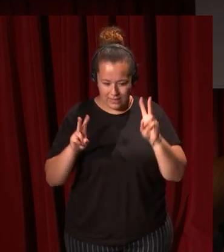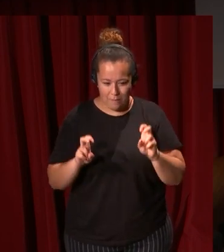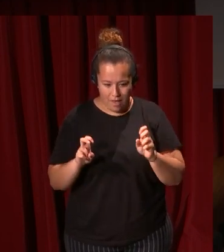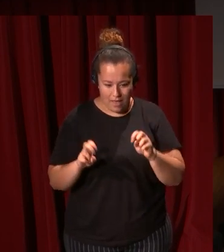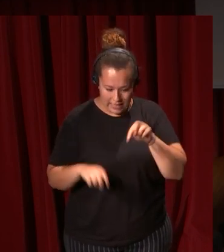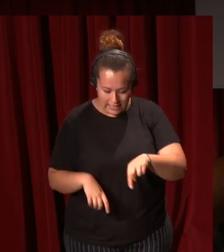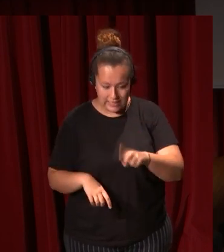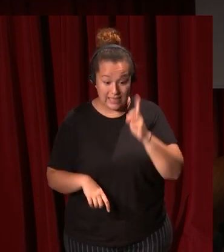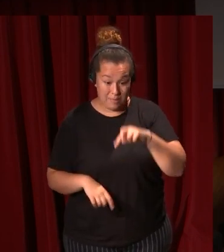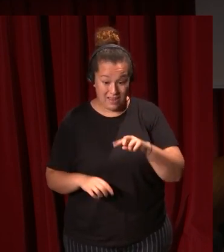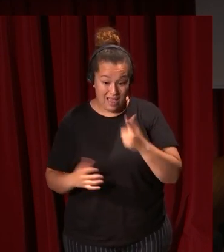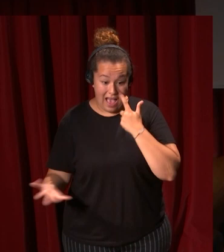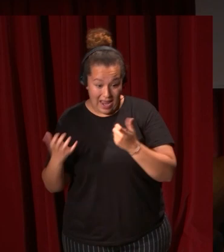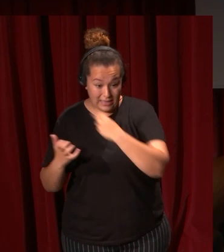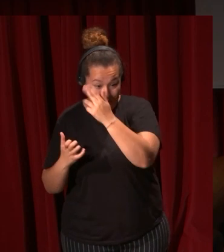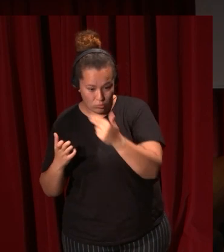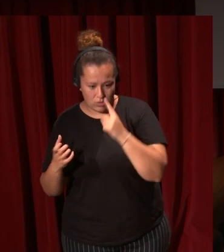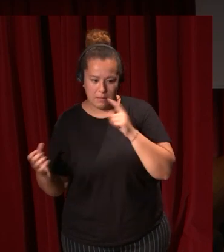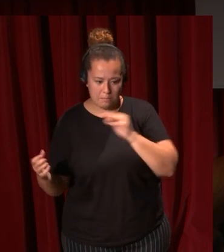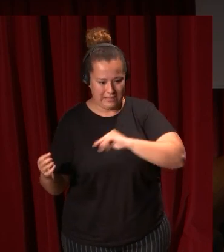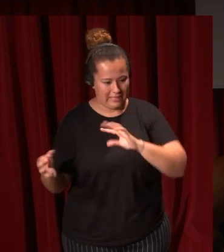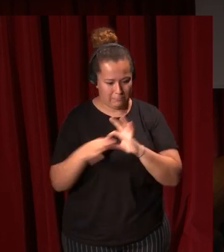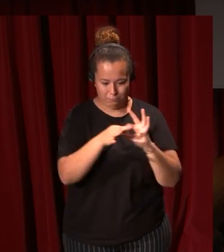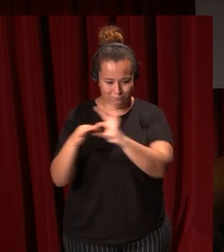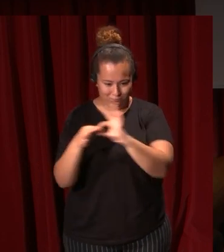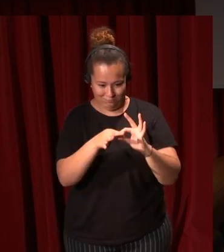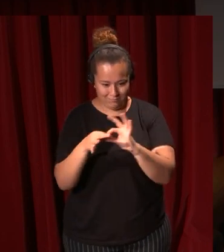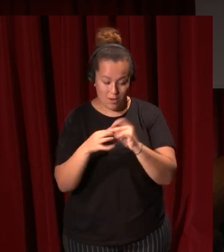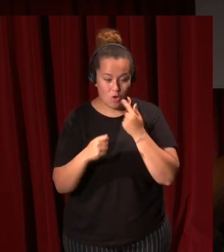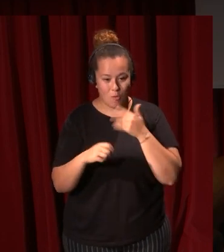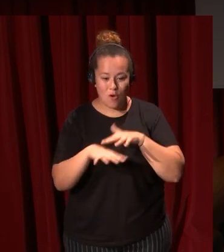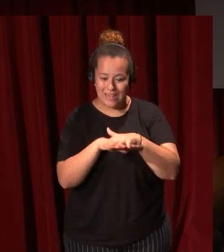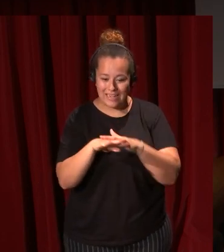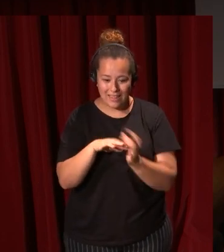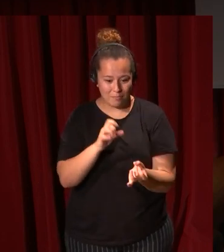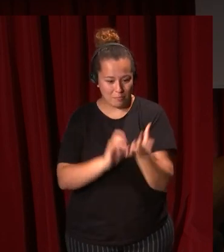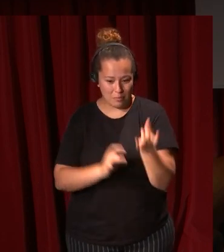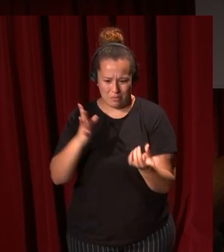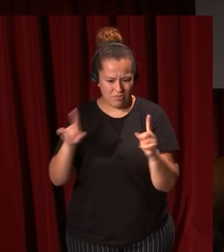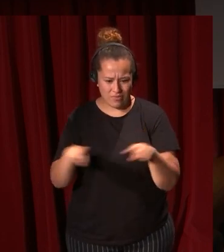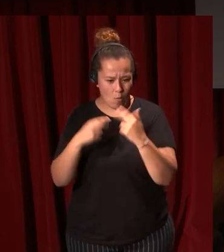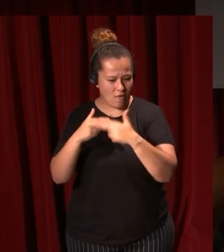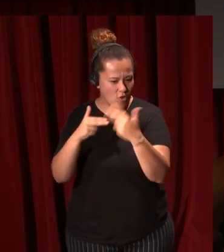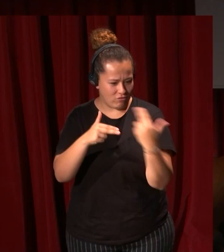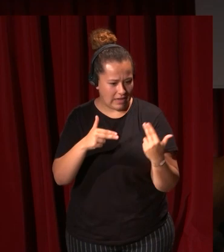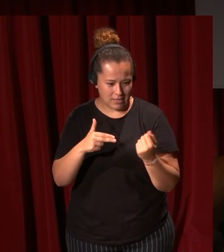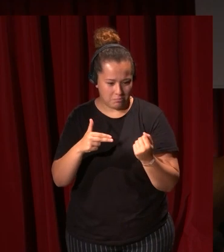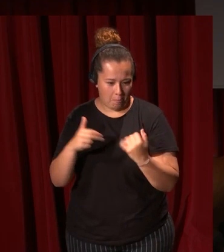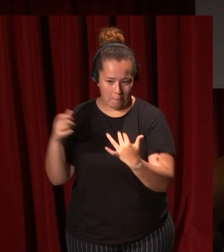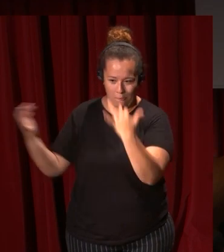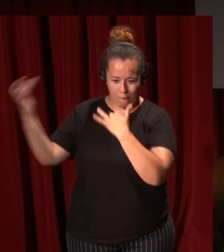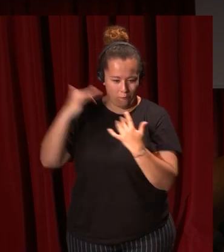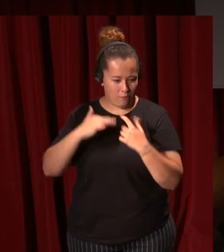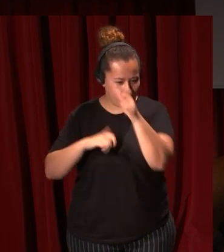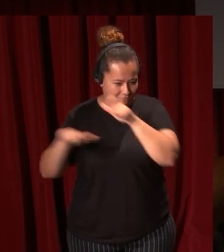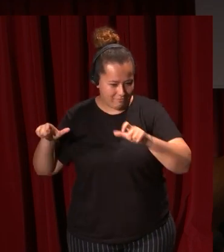etcétera la sensación de una red que se va conformando sin tener en cuenta fronteras en base al cosmopolitismo